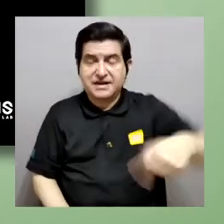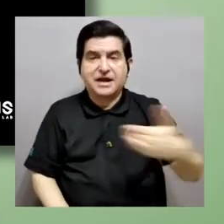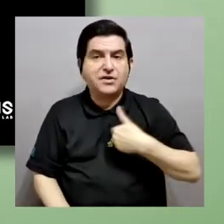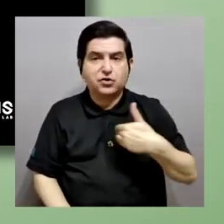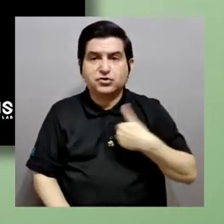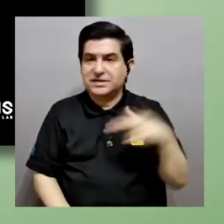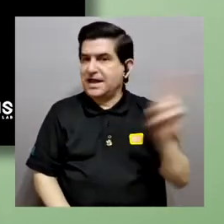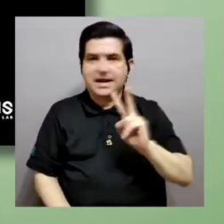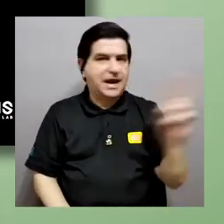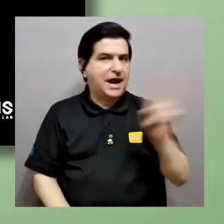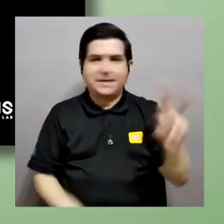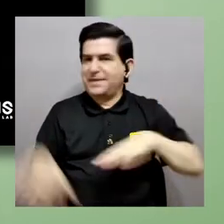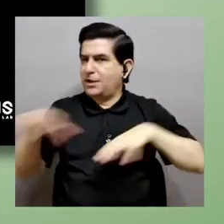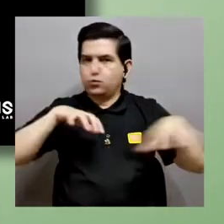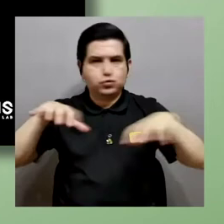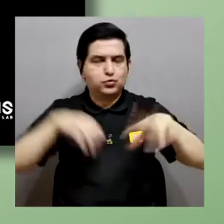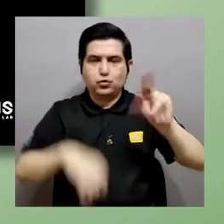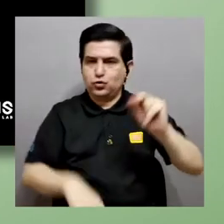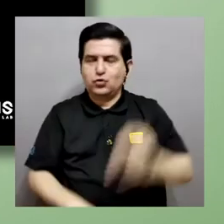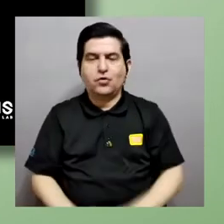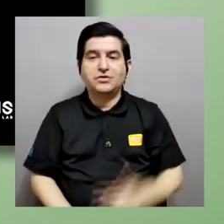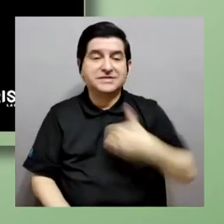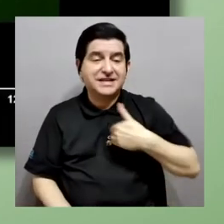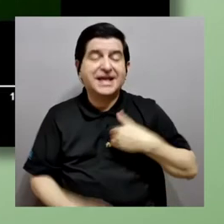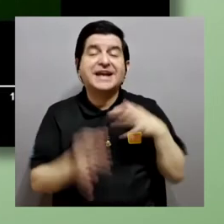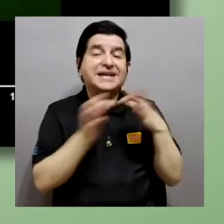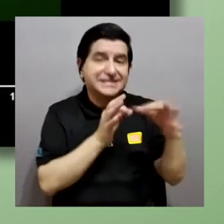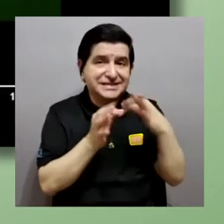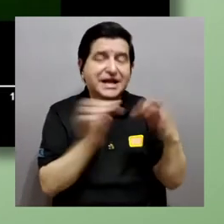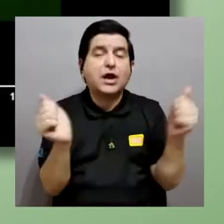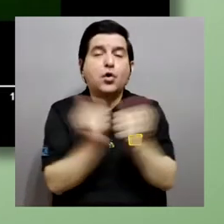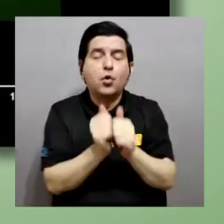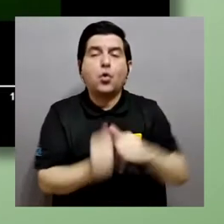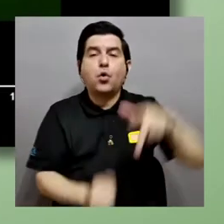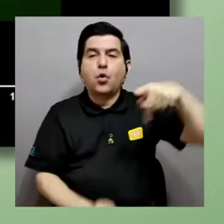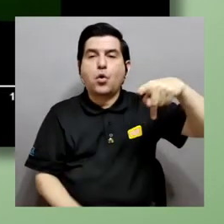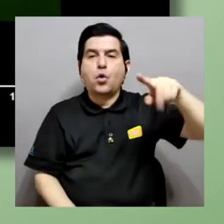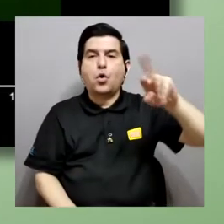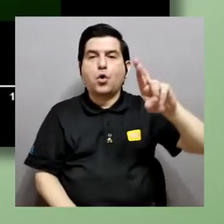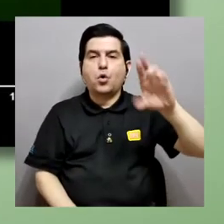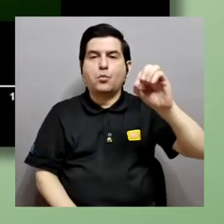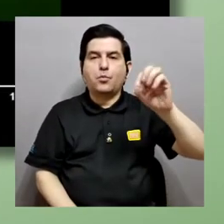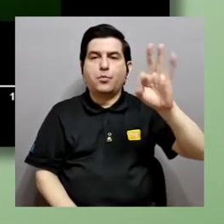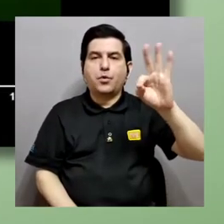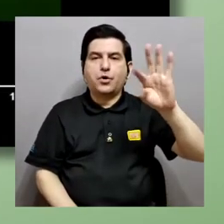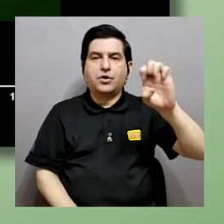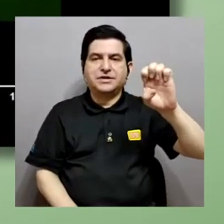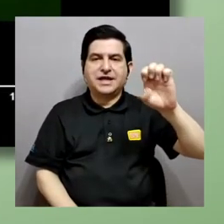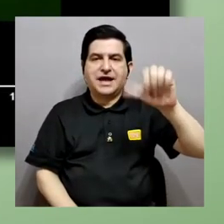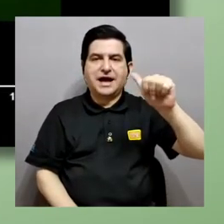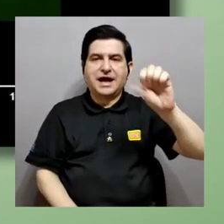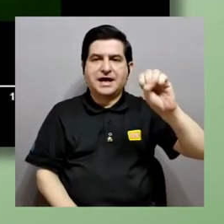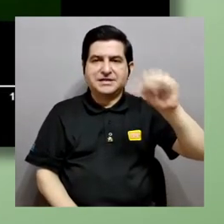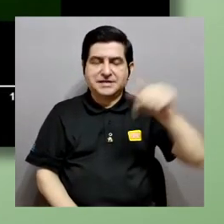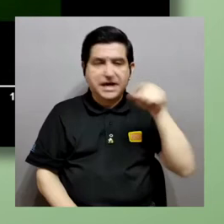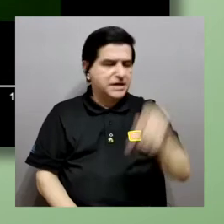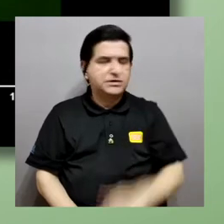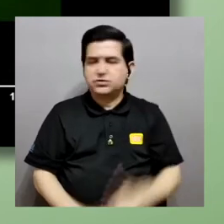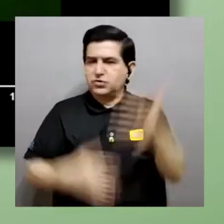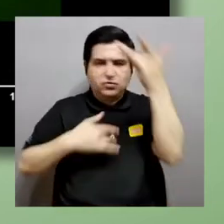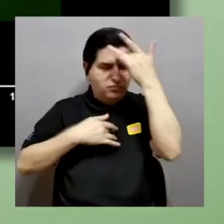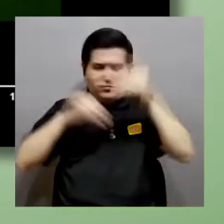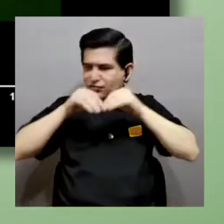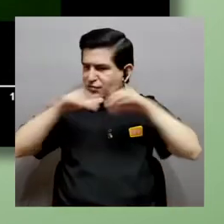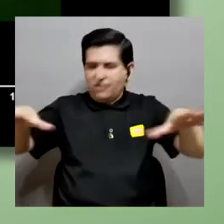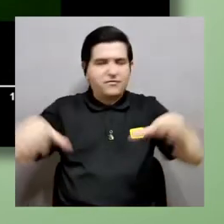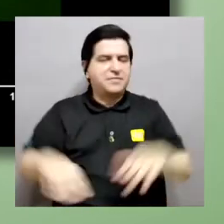Activo, sino que se tienen estas células con la protease explotada, nada más. Esto no va a contagiar, digamos, a ninguna persona, ¿verdad? Sin